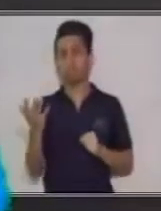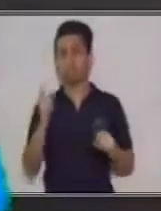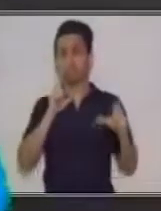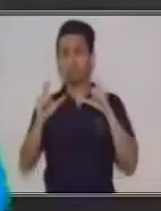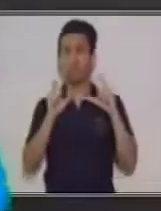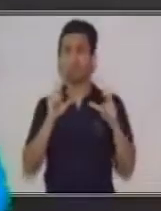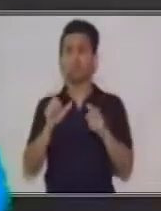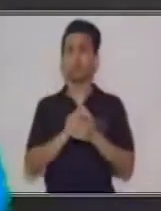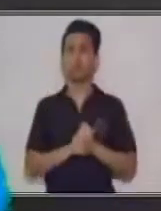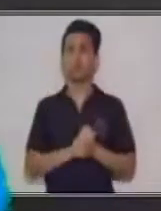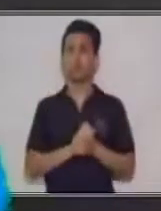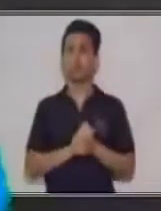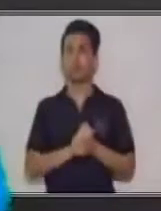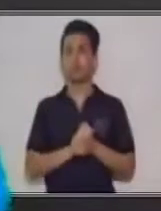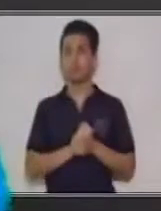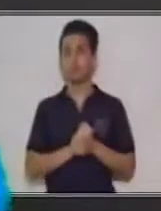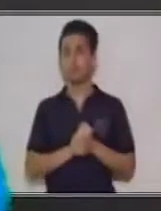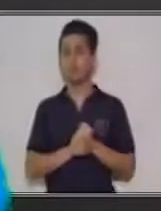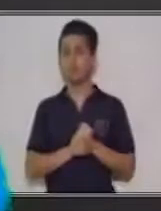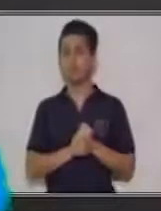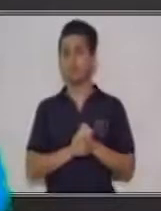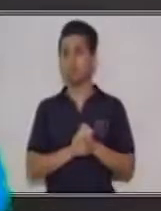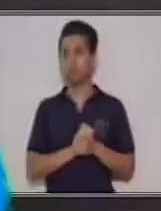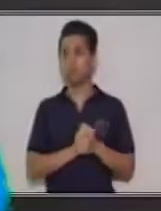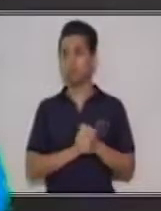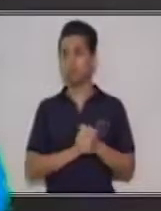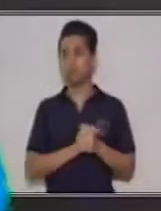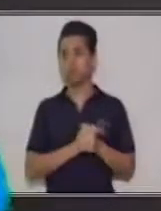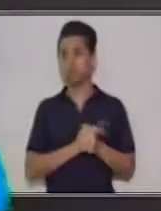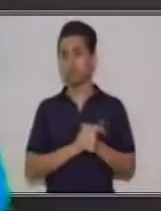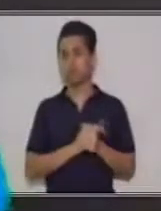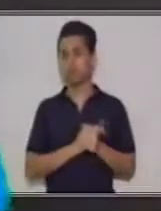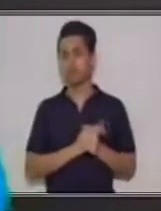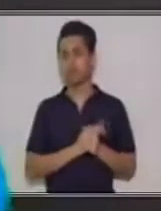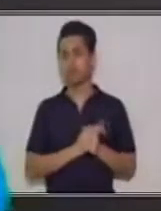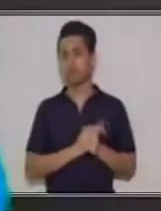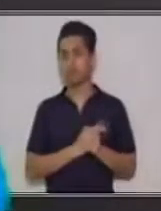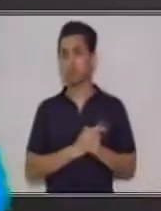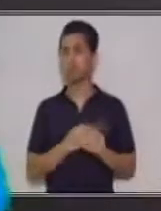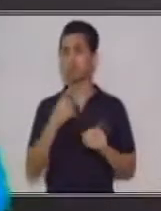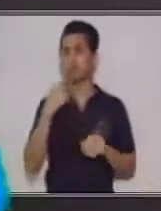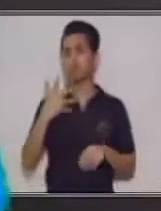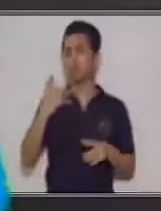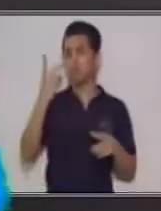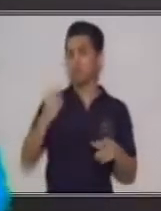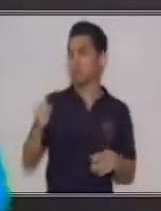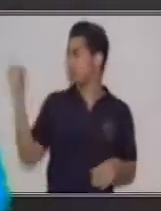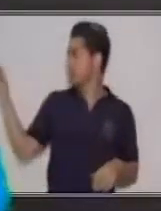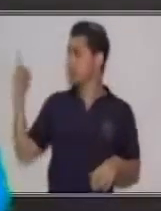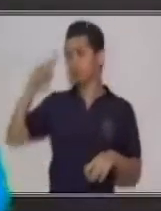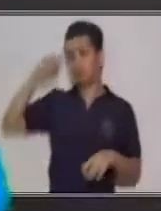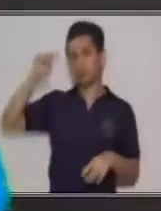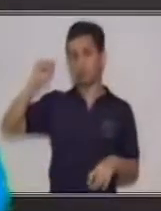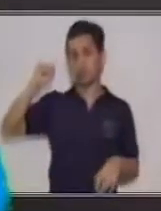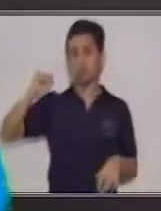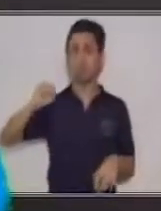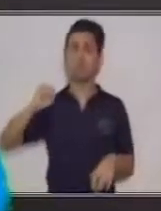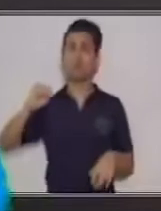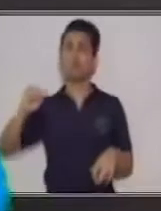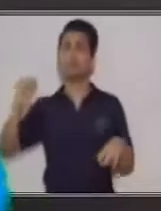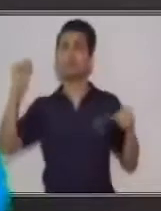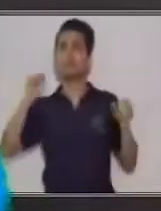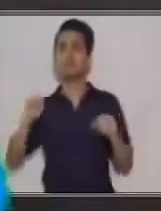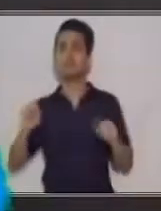comunicar. Bien, retomando entonces nuestra definición, en este momento estamos comprendiendo entonces qué